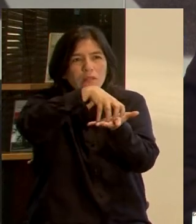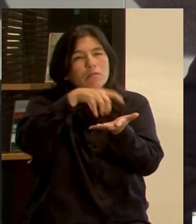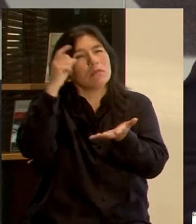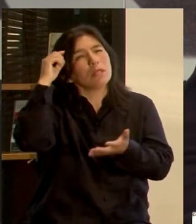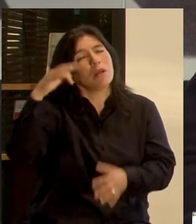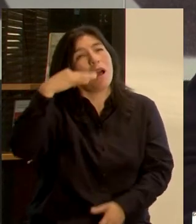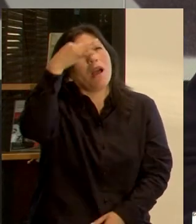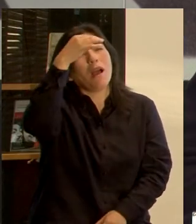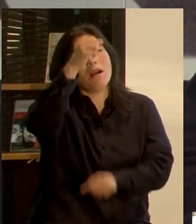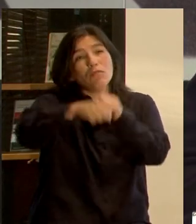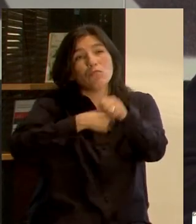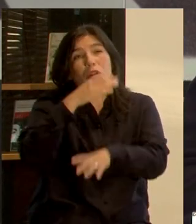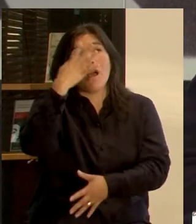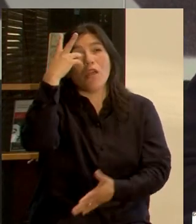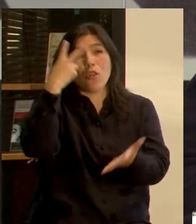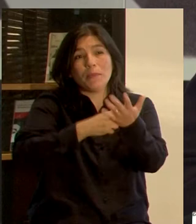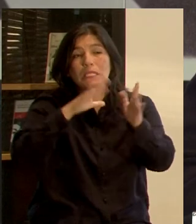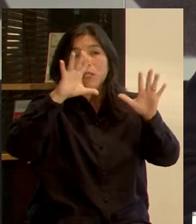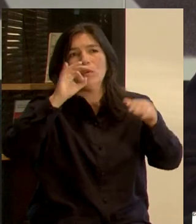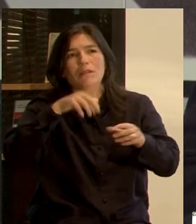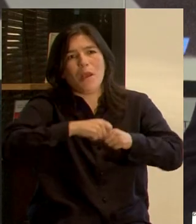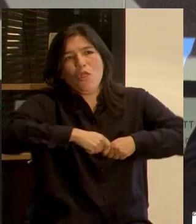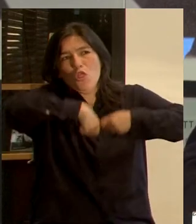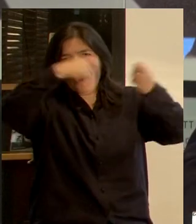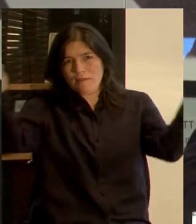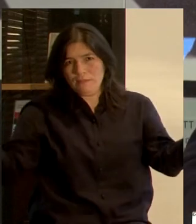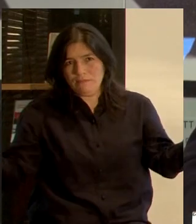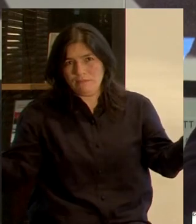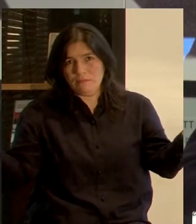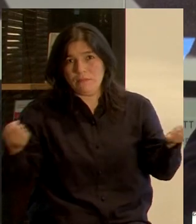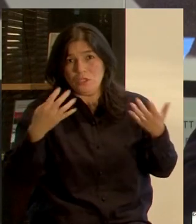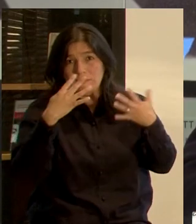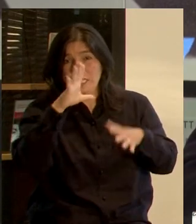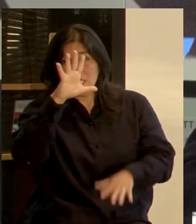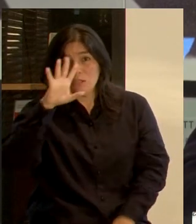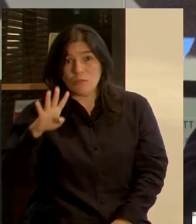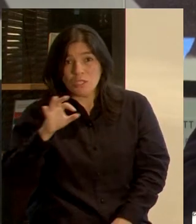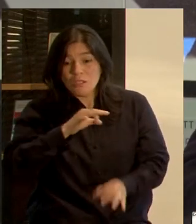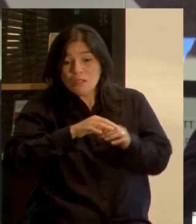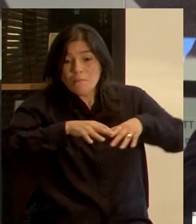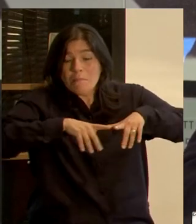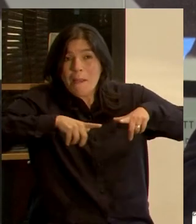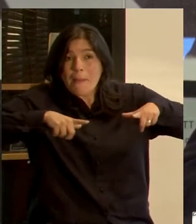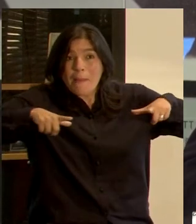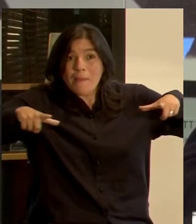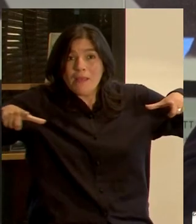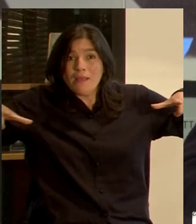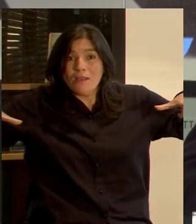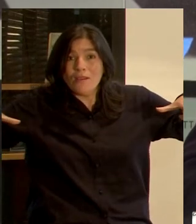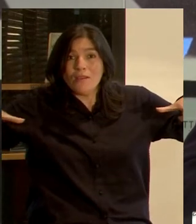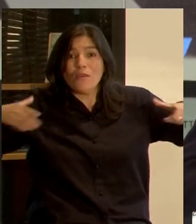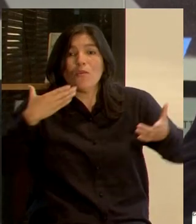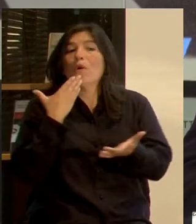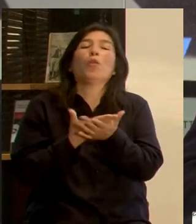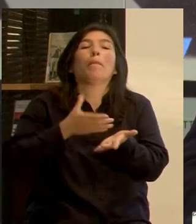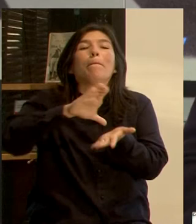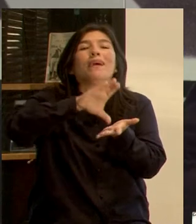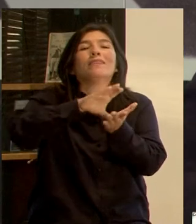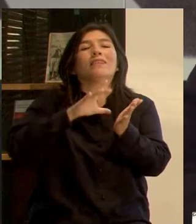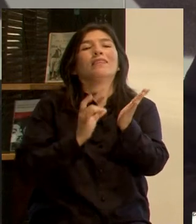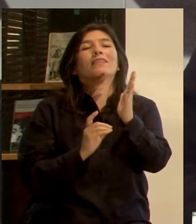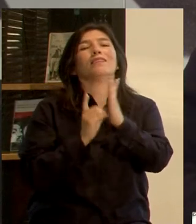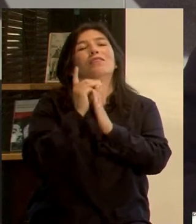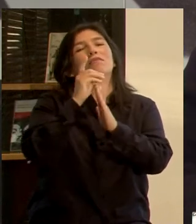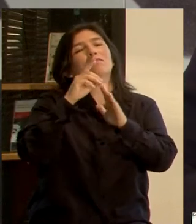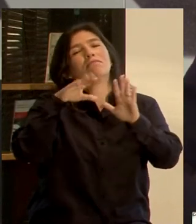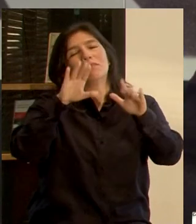año 2050 esto se duplique. Y el 95% de esta expansión demográfica va a ocurrir en países en desarrollo como